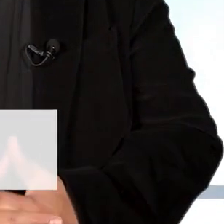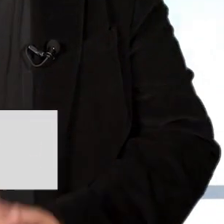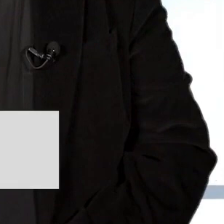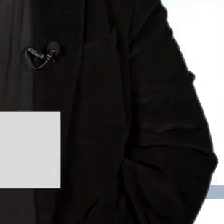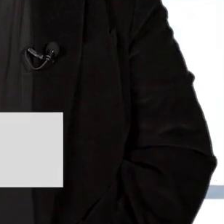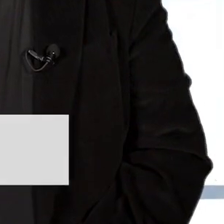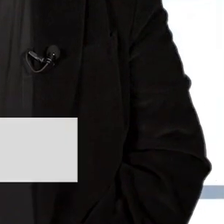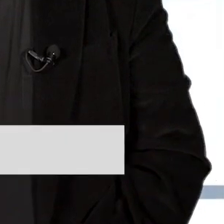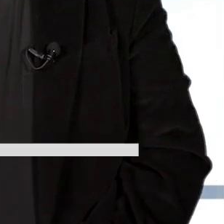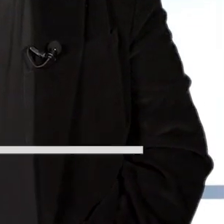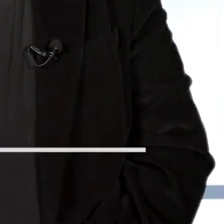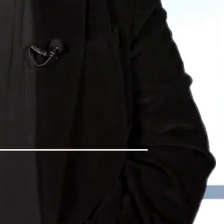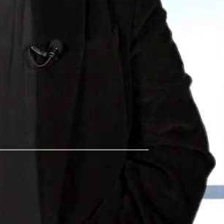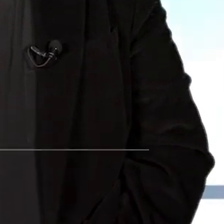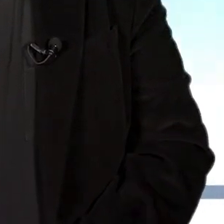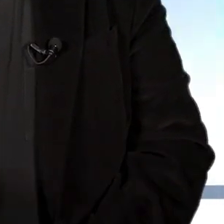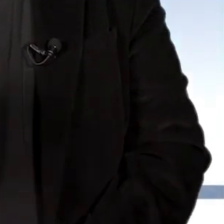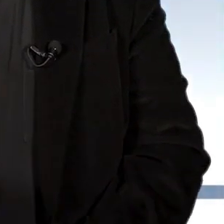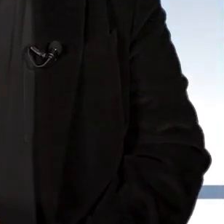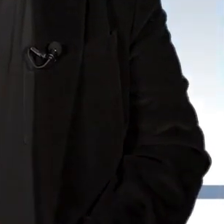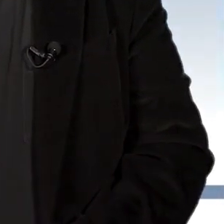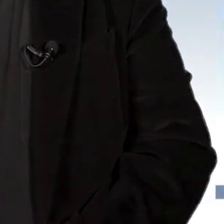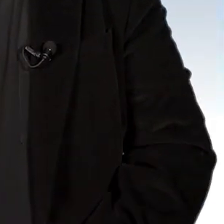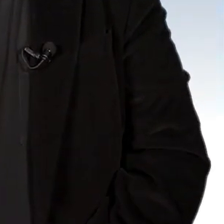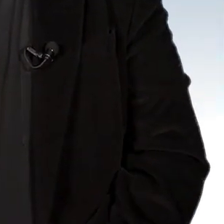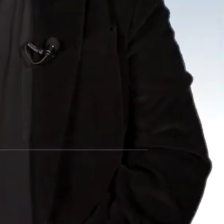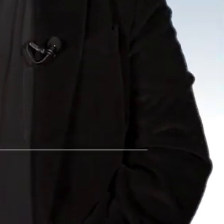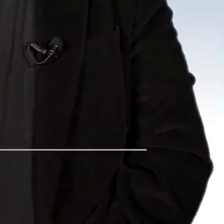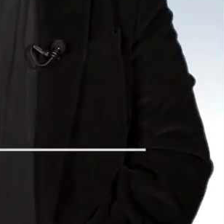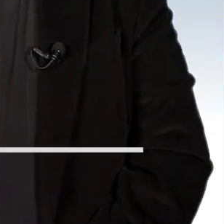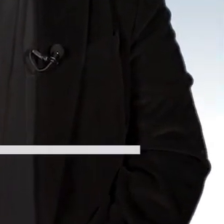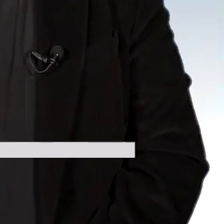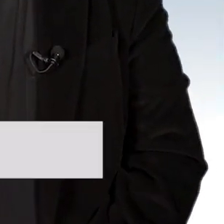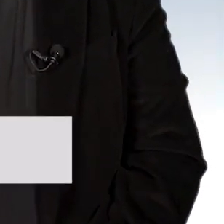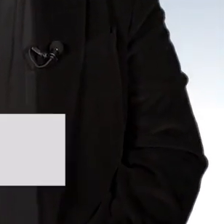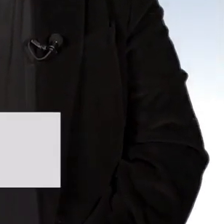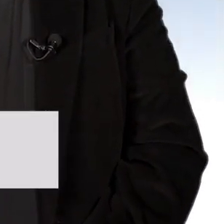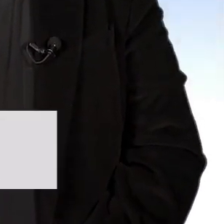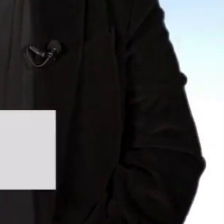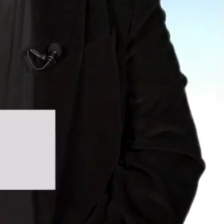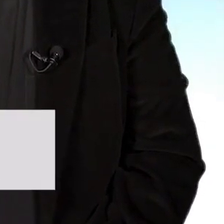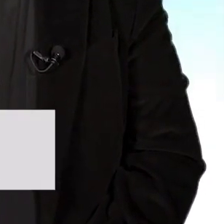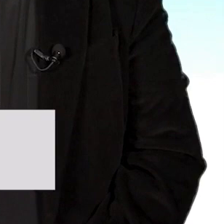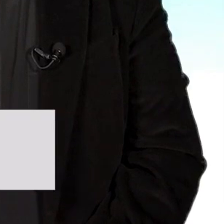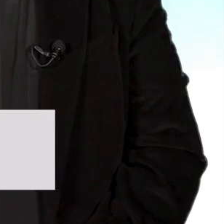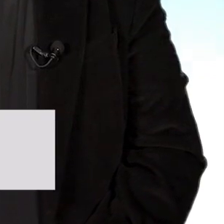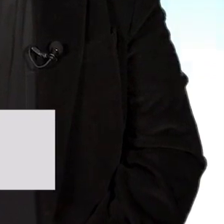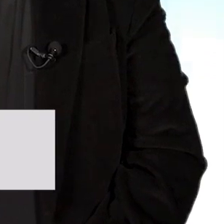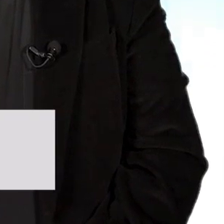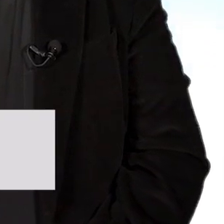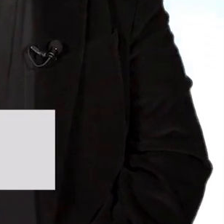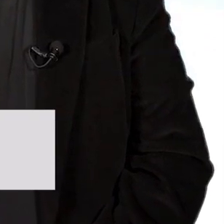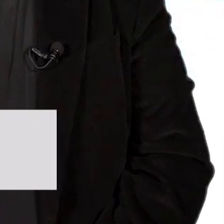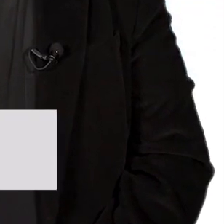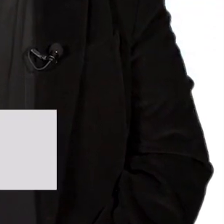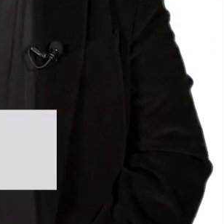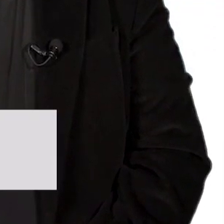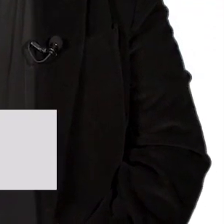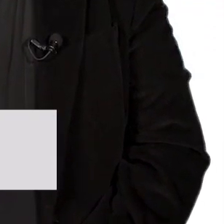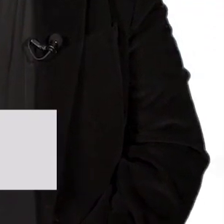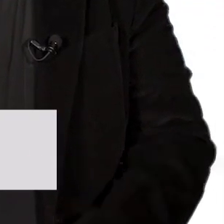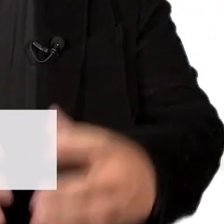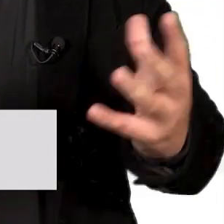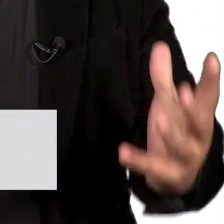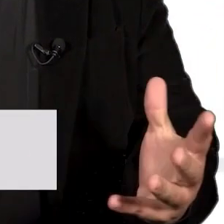parte de la celebración he traído una serie de invitados y este miércoles está con nosotros Javier Angulo de CS Ahorro y Crédito